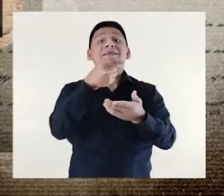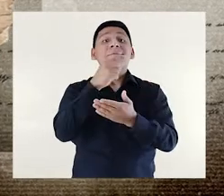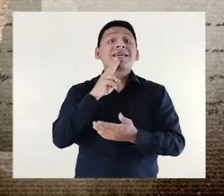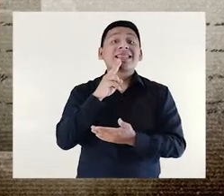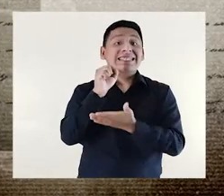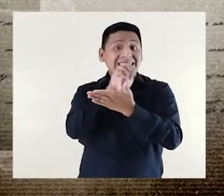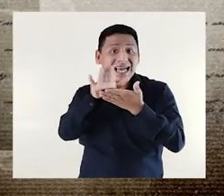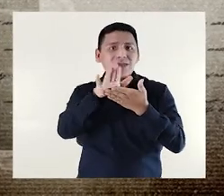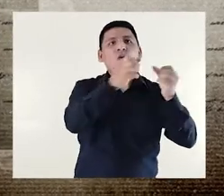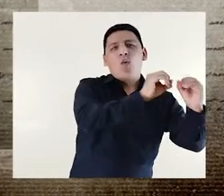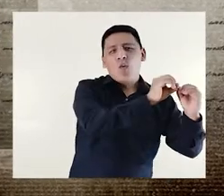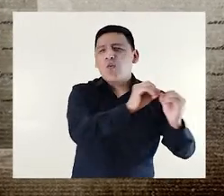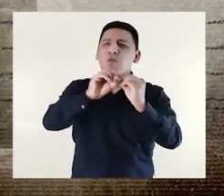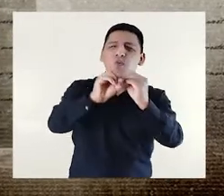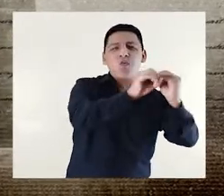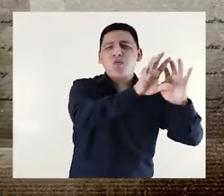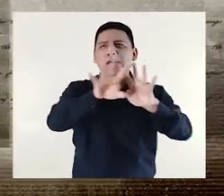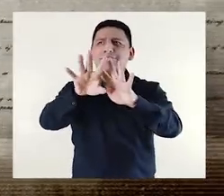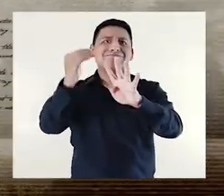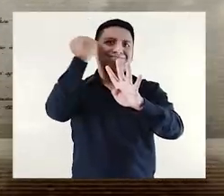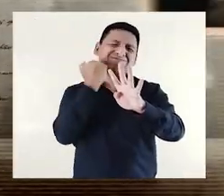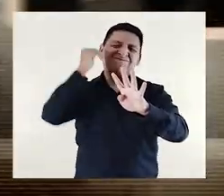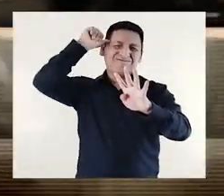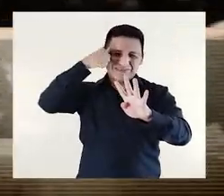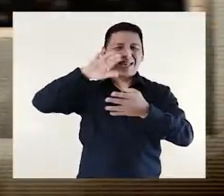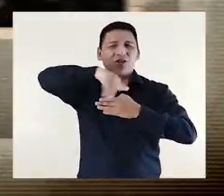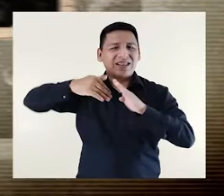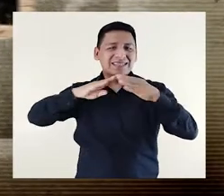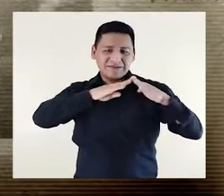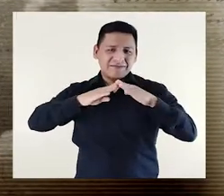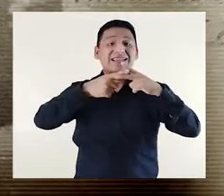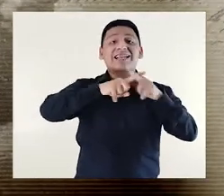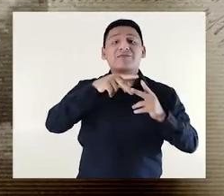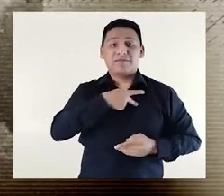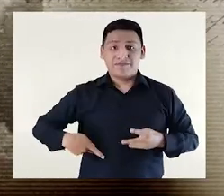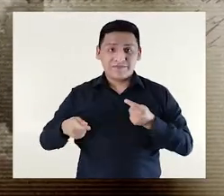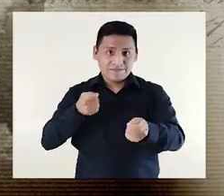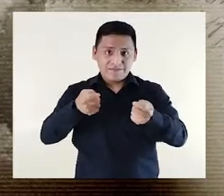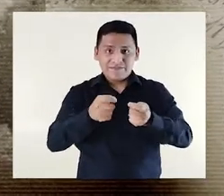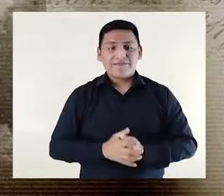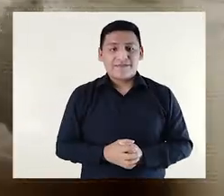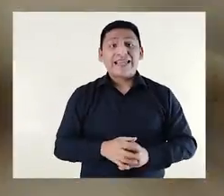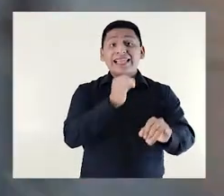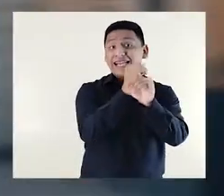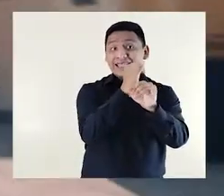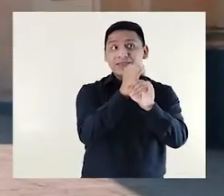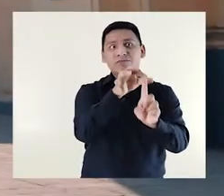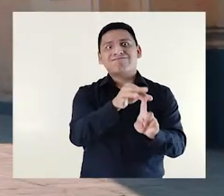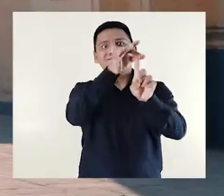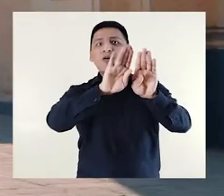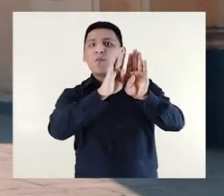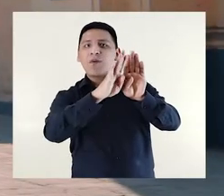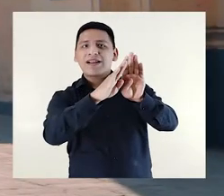sale los Viernes Santos en una de las más solemnes y antiguas procesiones de la ciudad, desde inicios del Virreinato. La